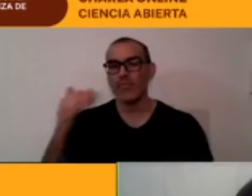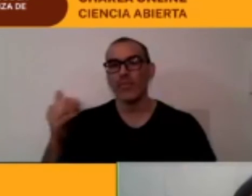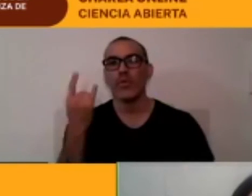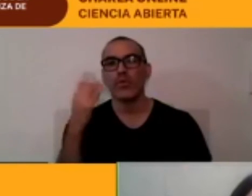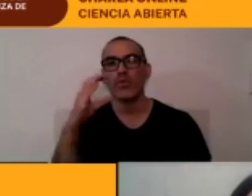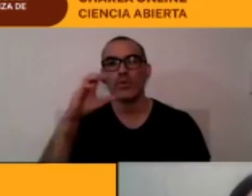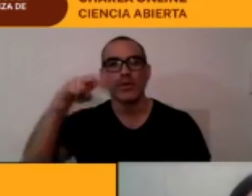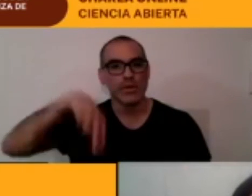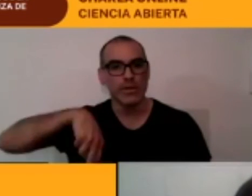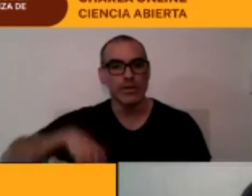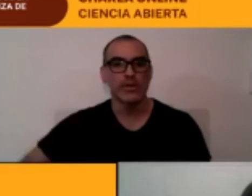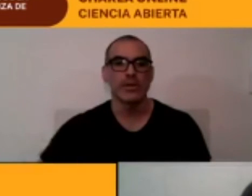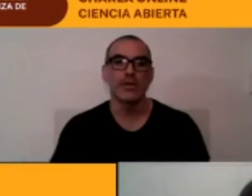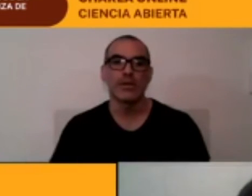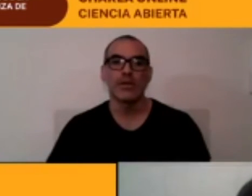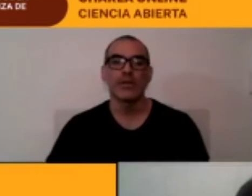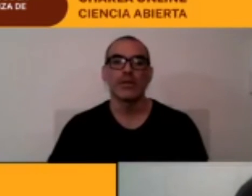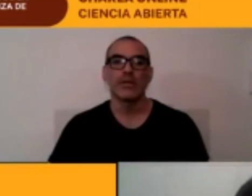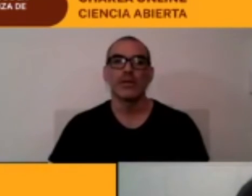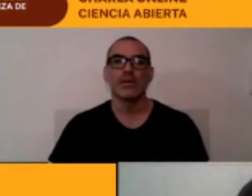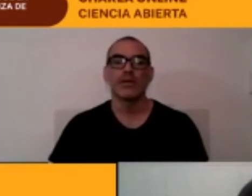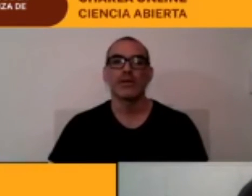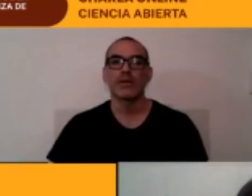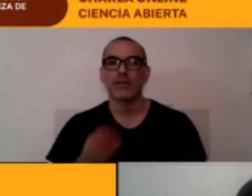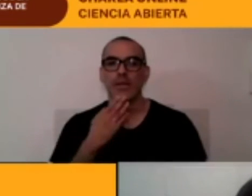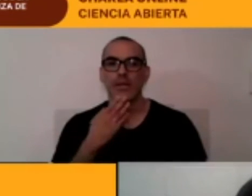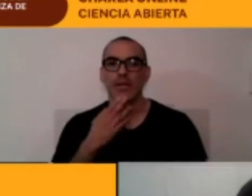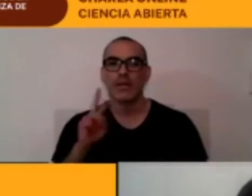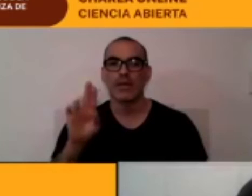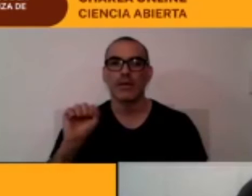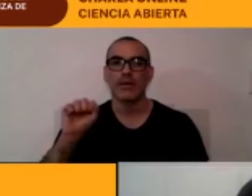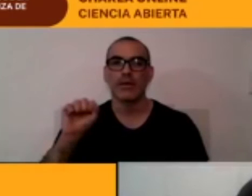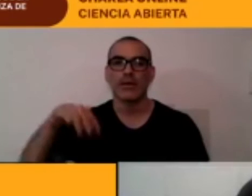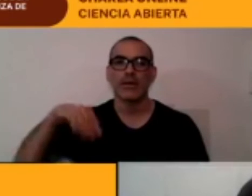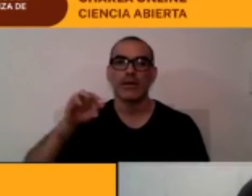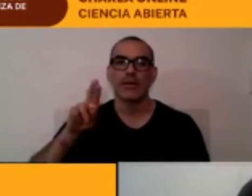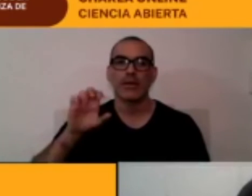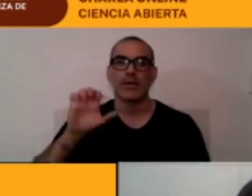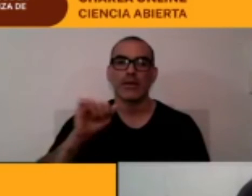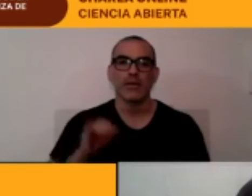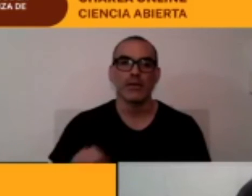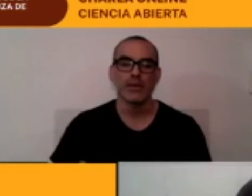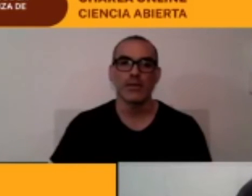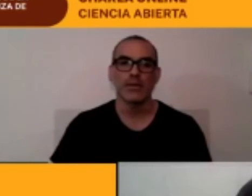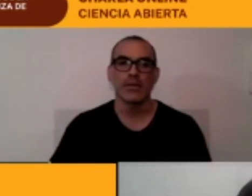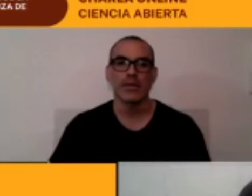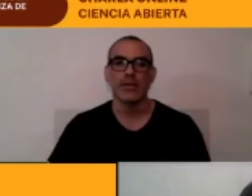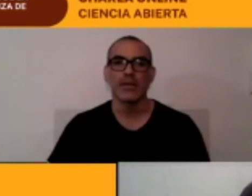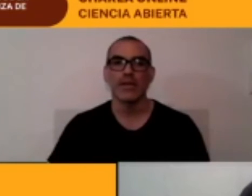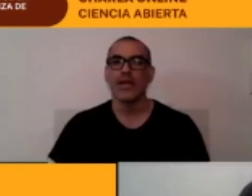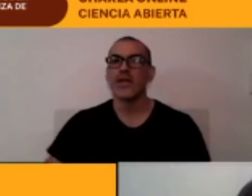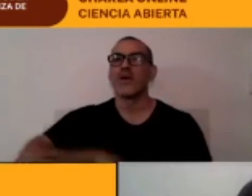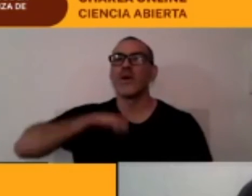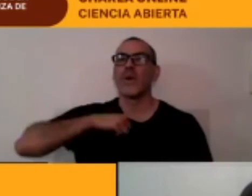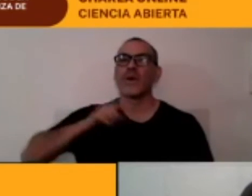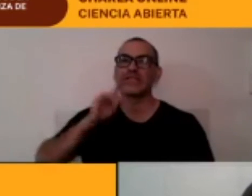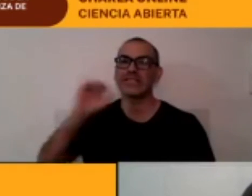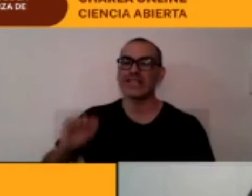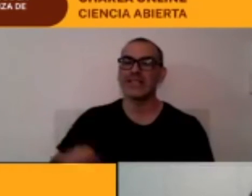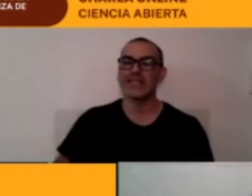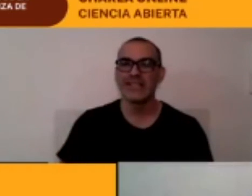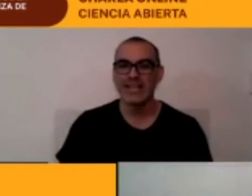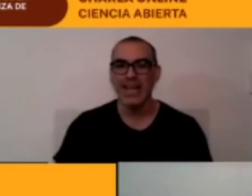Ramírez Juan dice muchas gracias Alfonso Pablo Torrico dice orgulloso de mi día saludos y gracias por este gran aporte de la cultura